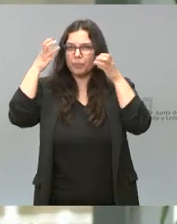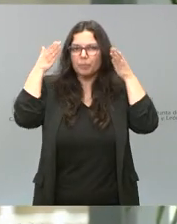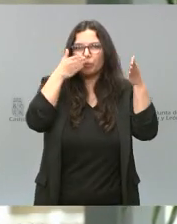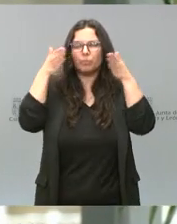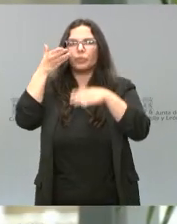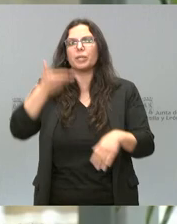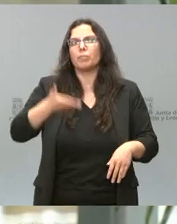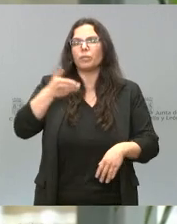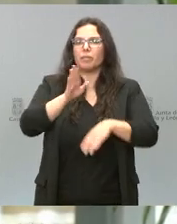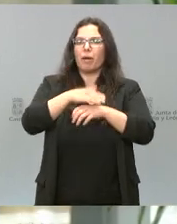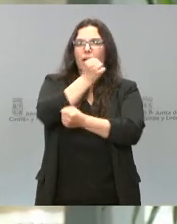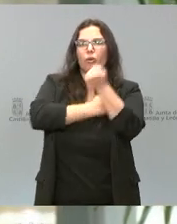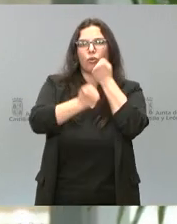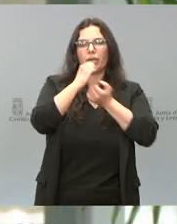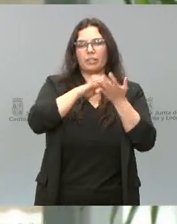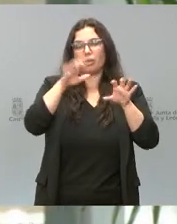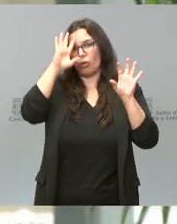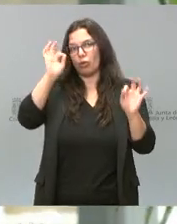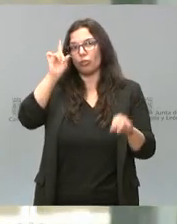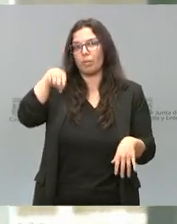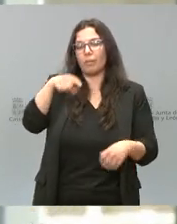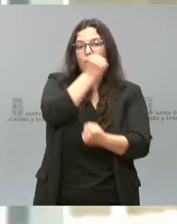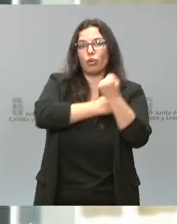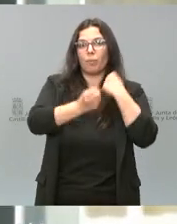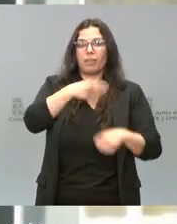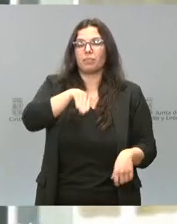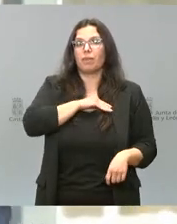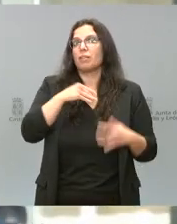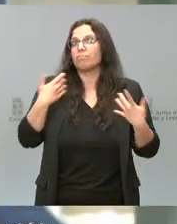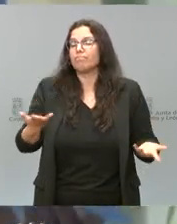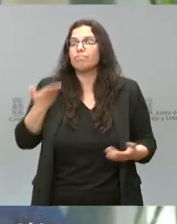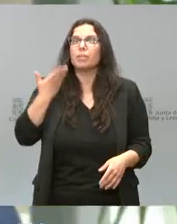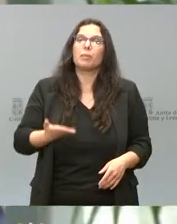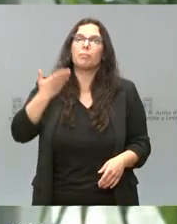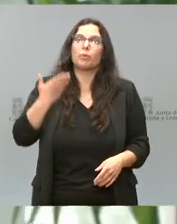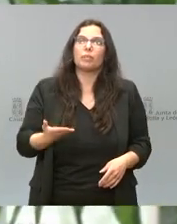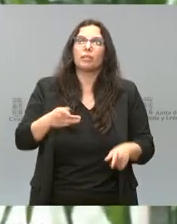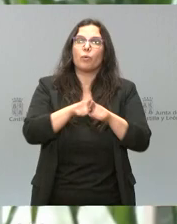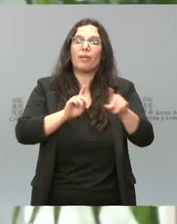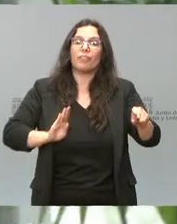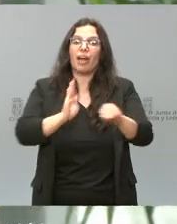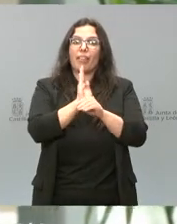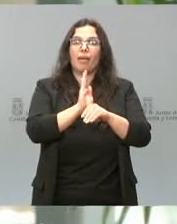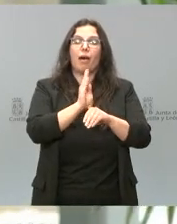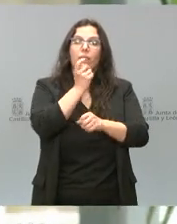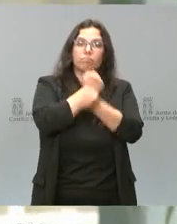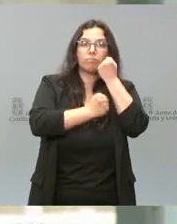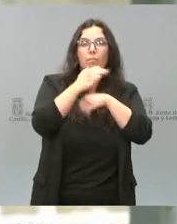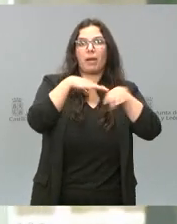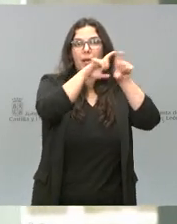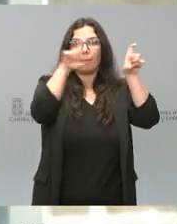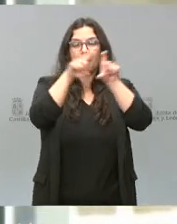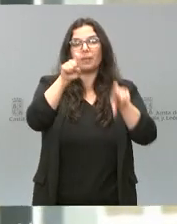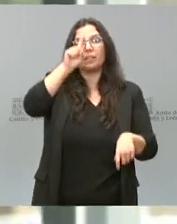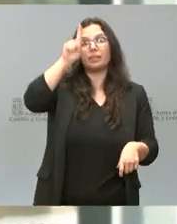en la economía de Castellón y, por supuesto, en la economía de España, como es la importancia de la financiación para las empresas y la importancia que